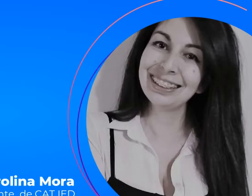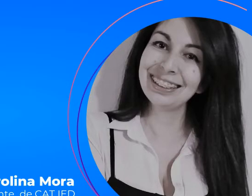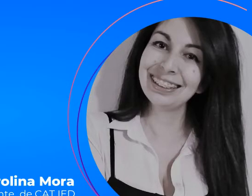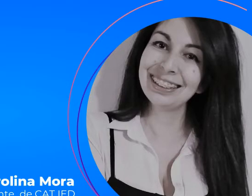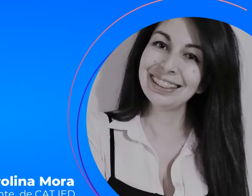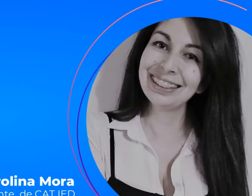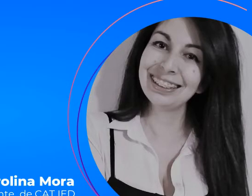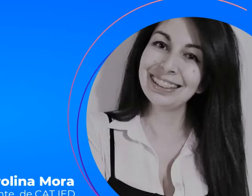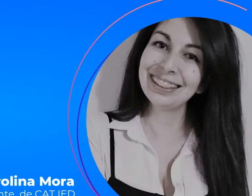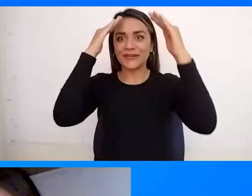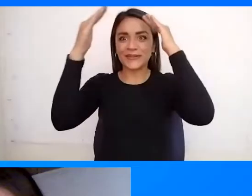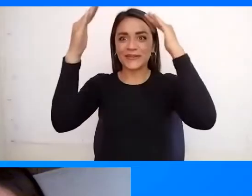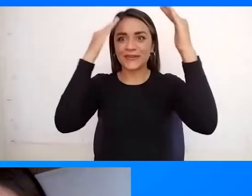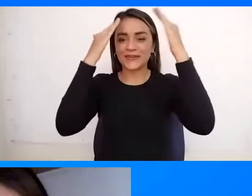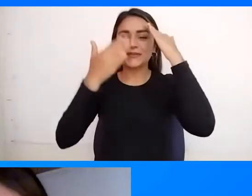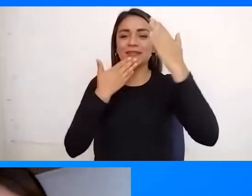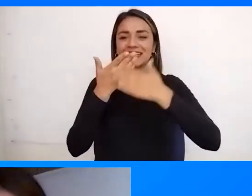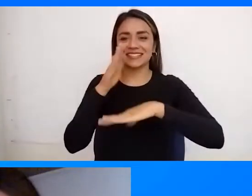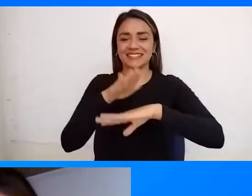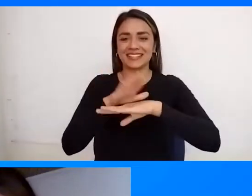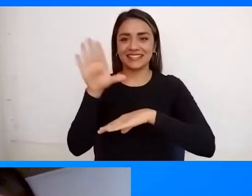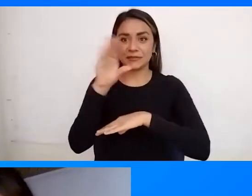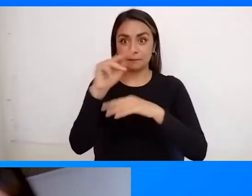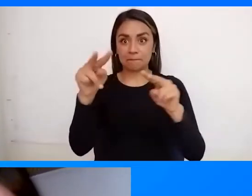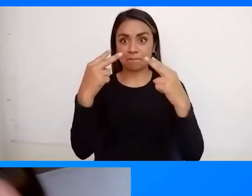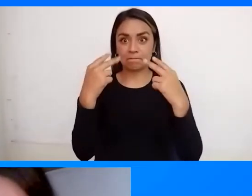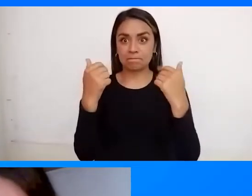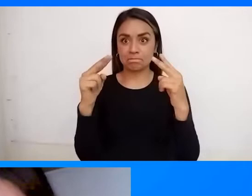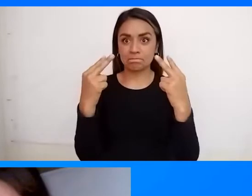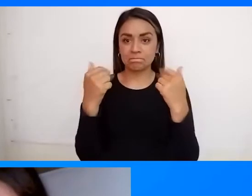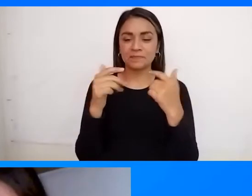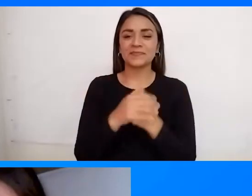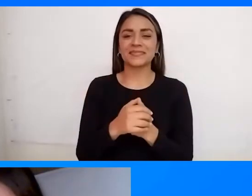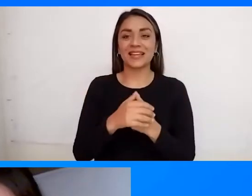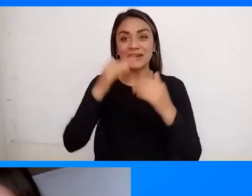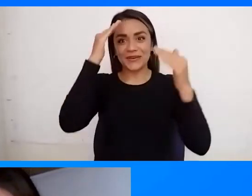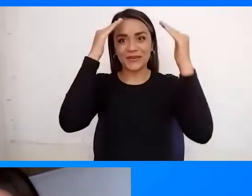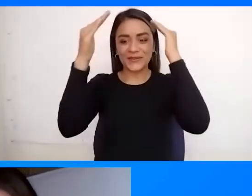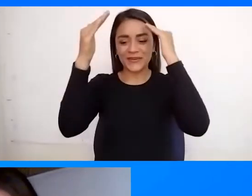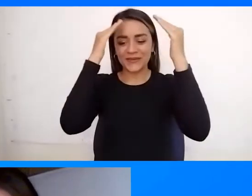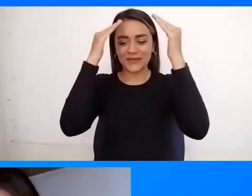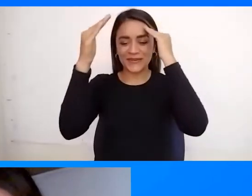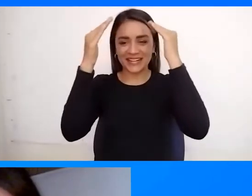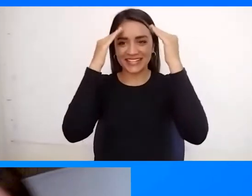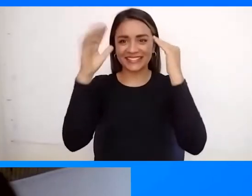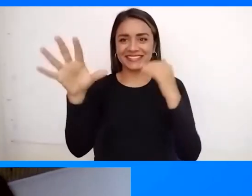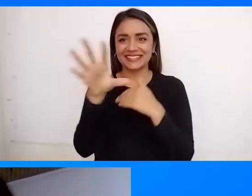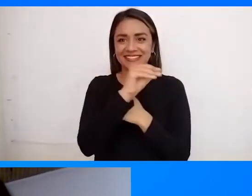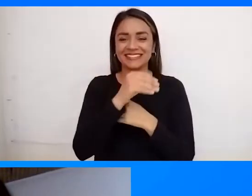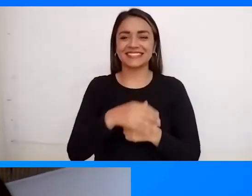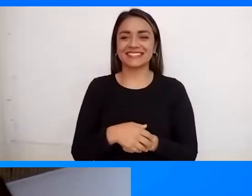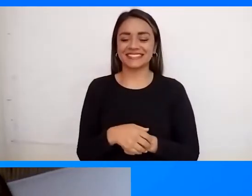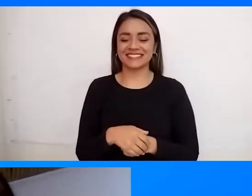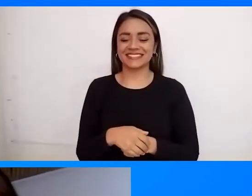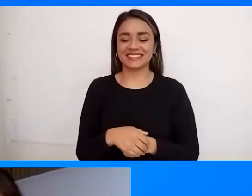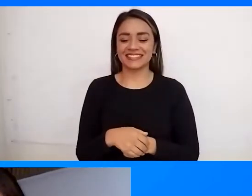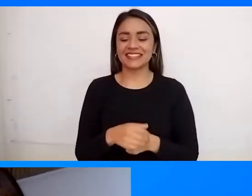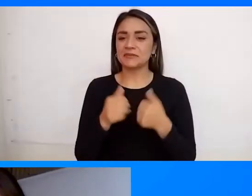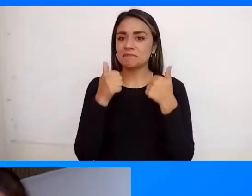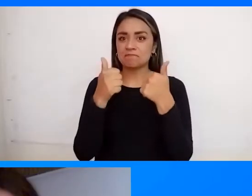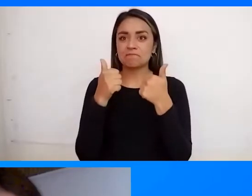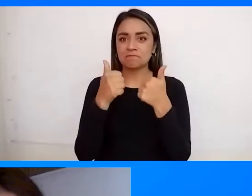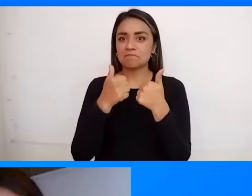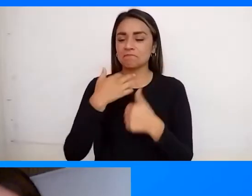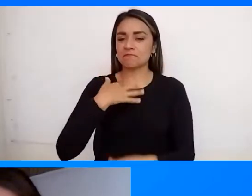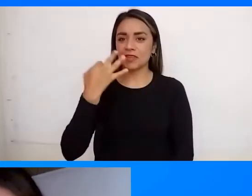Hola, muy buenas tardes ¿Ahí ya me ven? Sí, hola Sí, hola, profe ¿Cómo estás? Ay, muy bien Aquí yo siempre